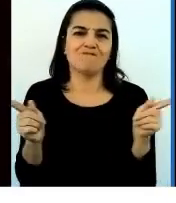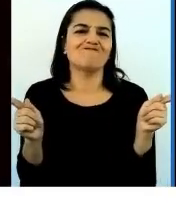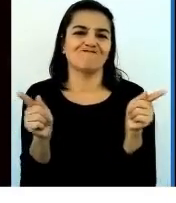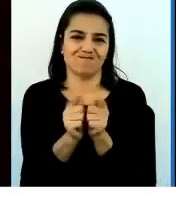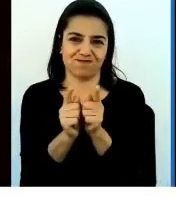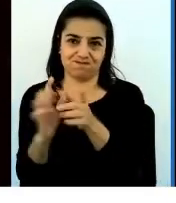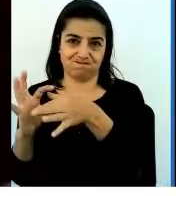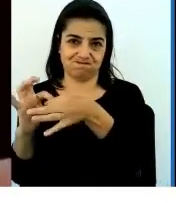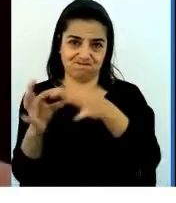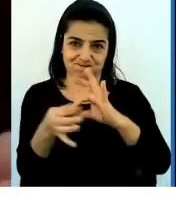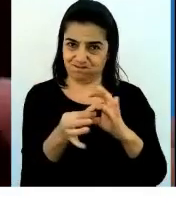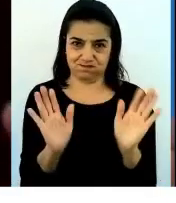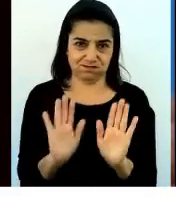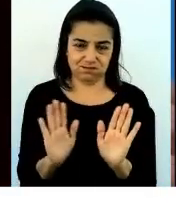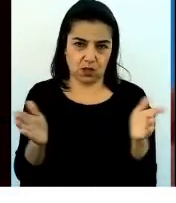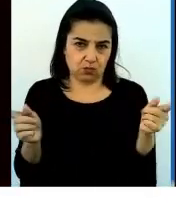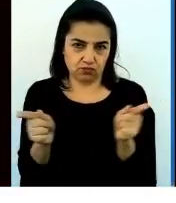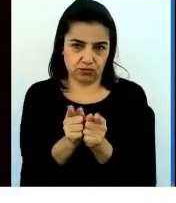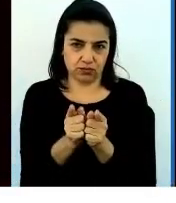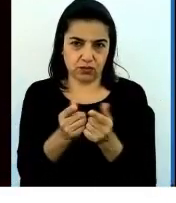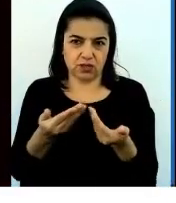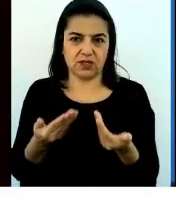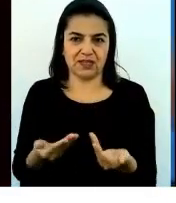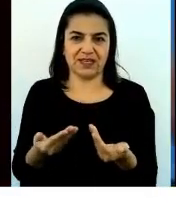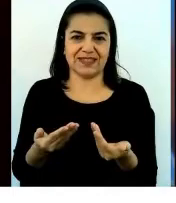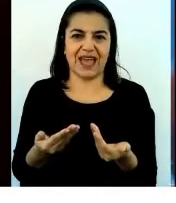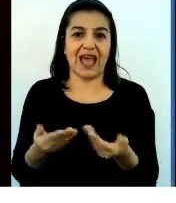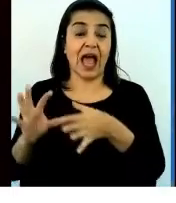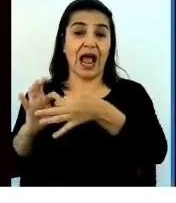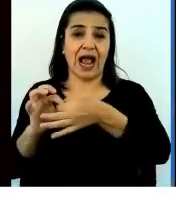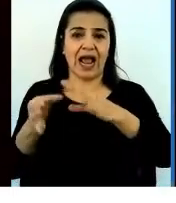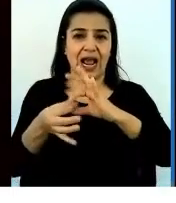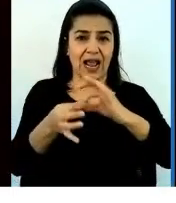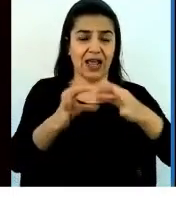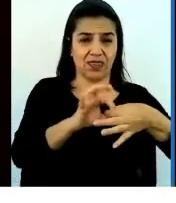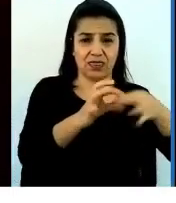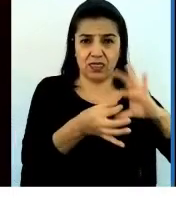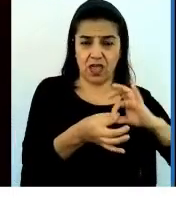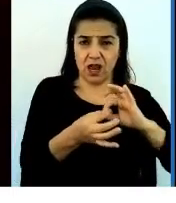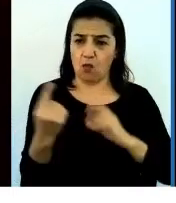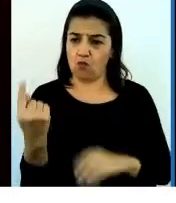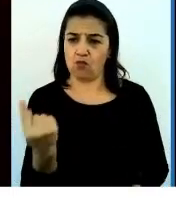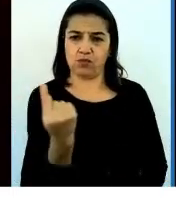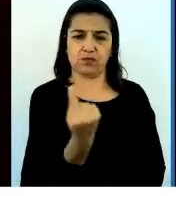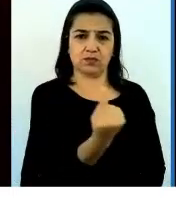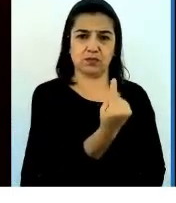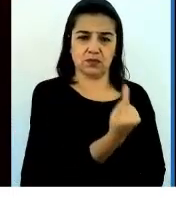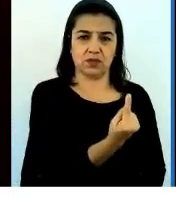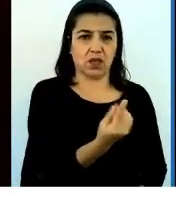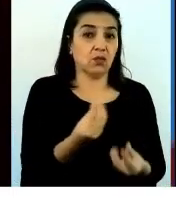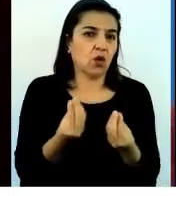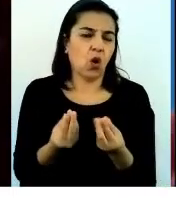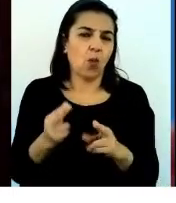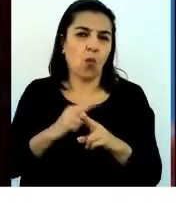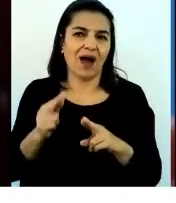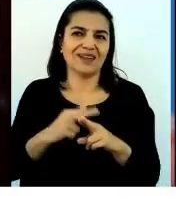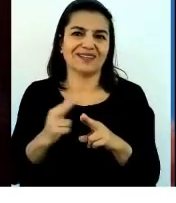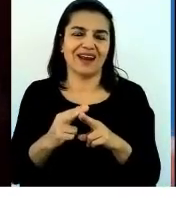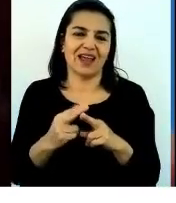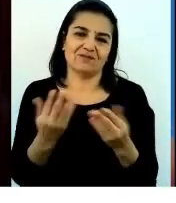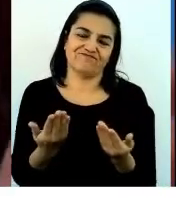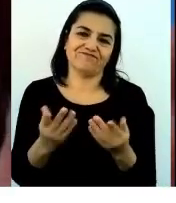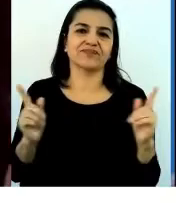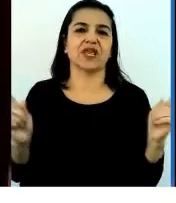por lo cual debemos hacerla más